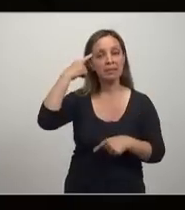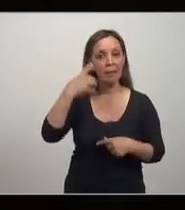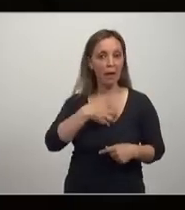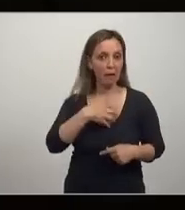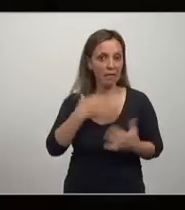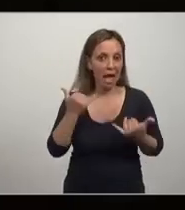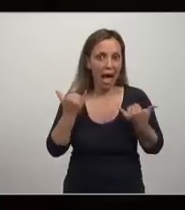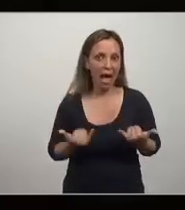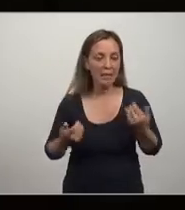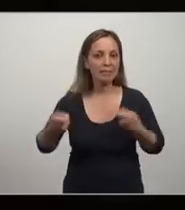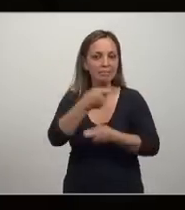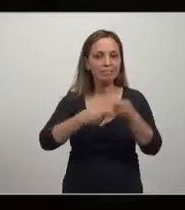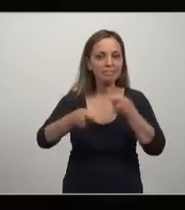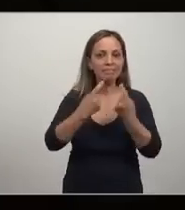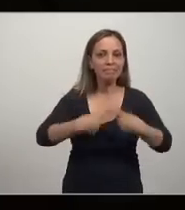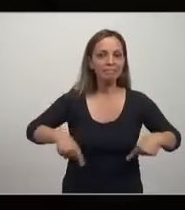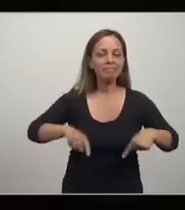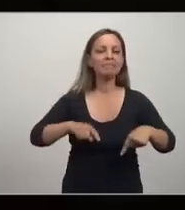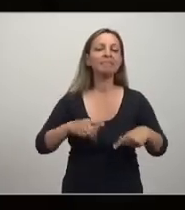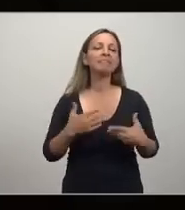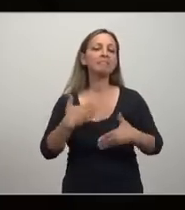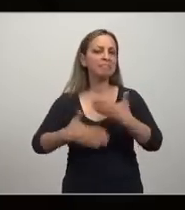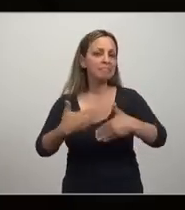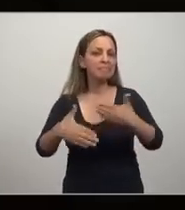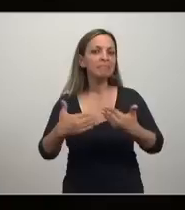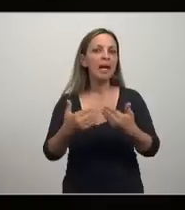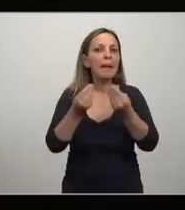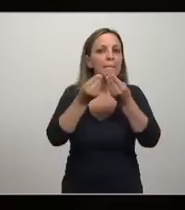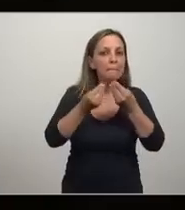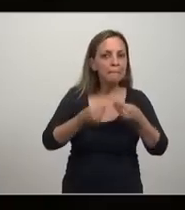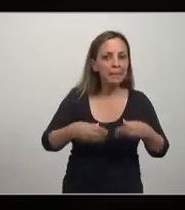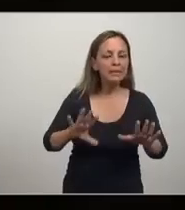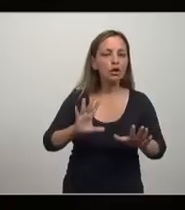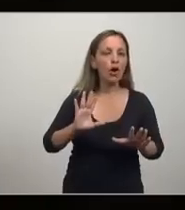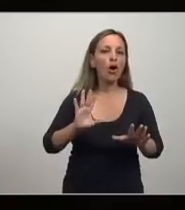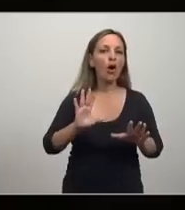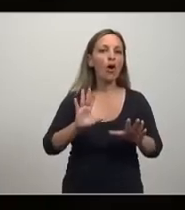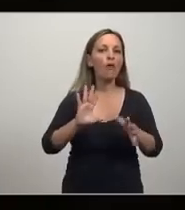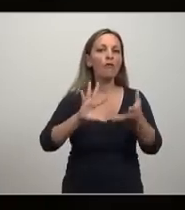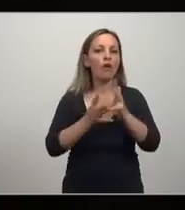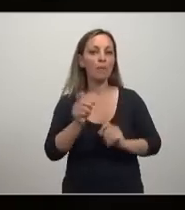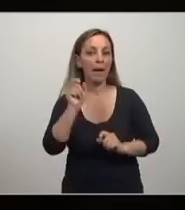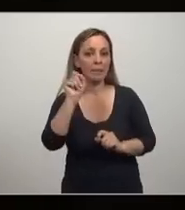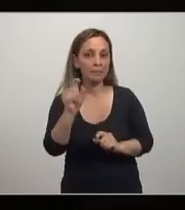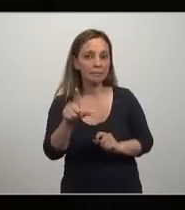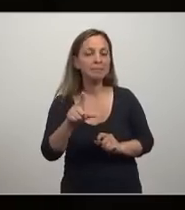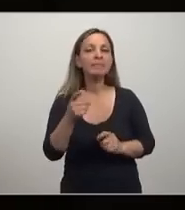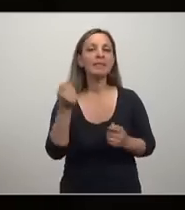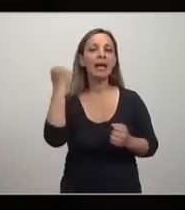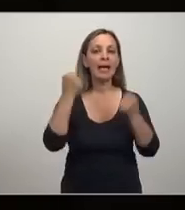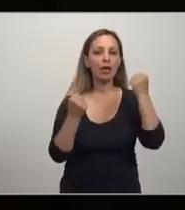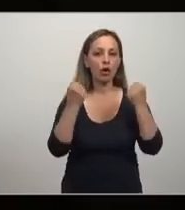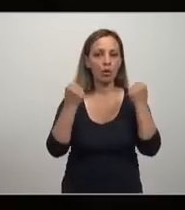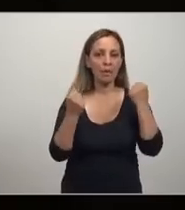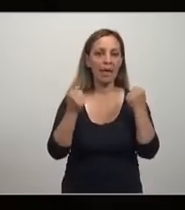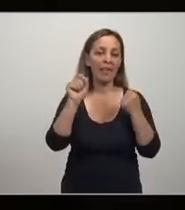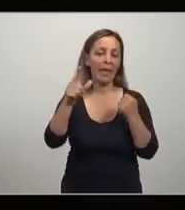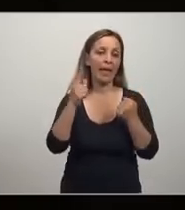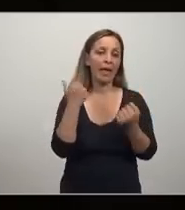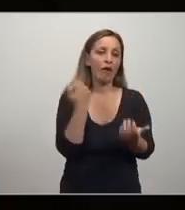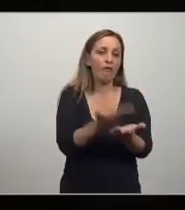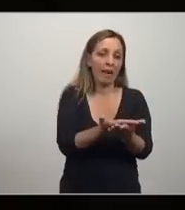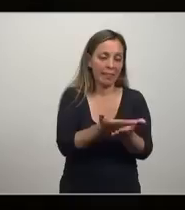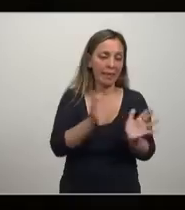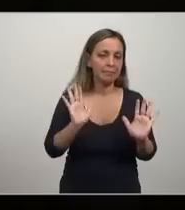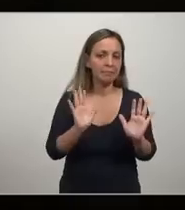eficiencia en los mercados gracias a las bases técnicas e institucionales, se empezó a imponer lo que se llamó Supply Side Economics o Economía a la Oferta, que en